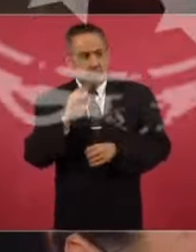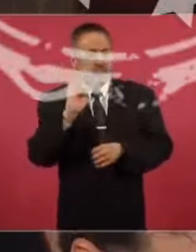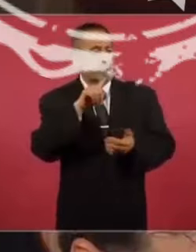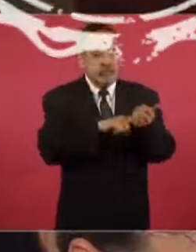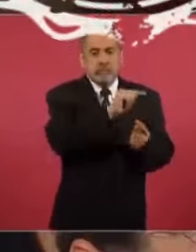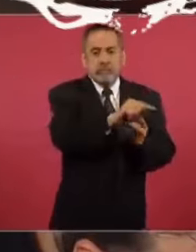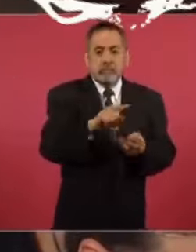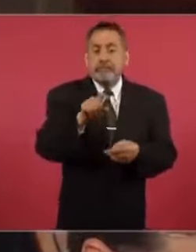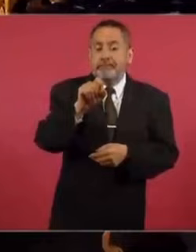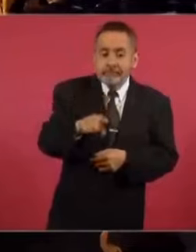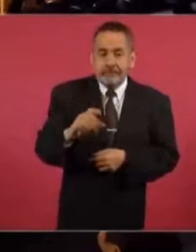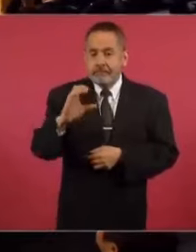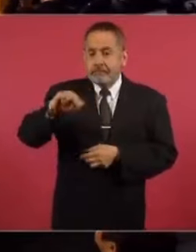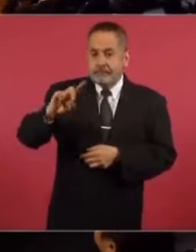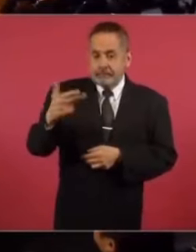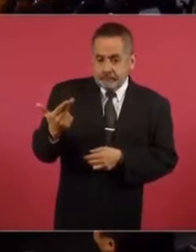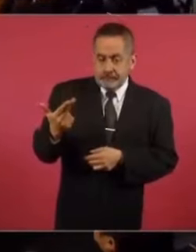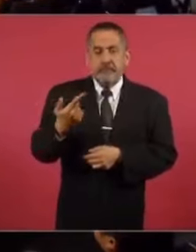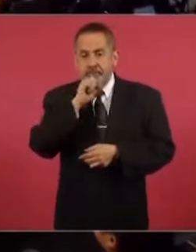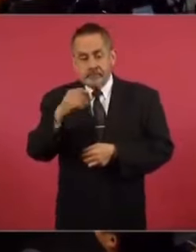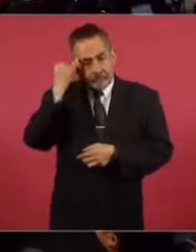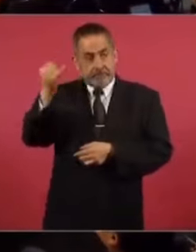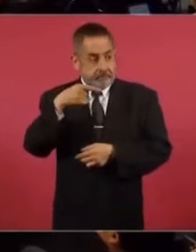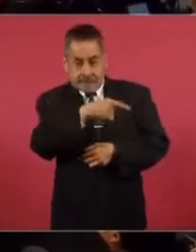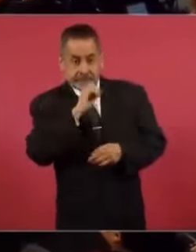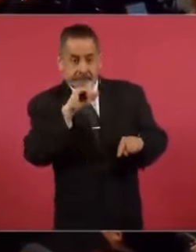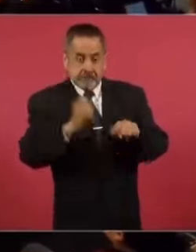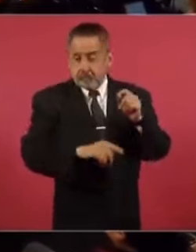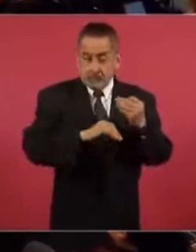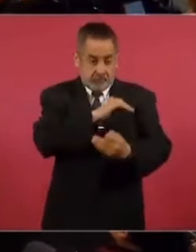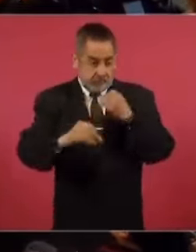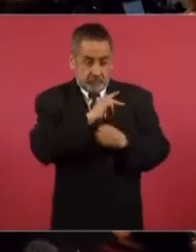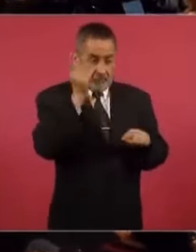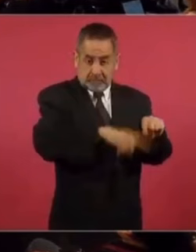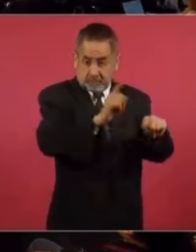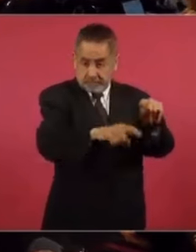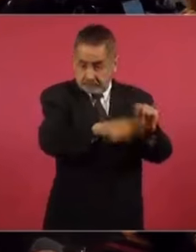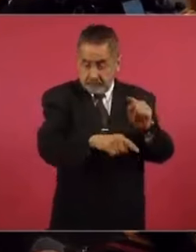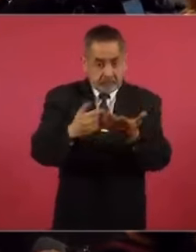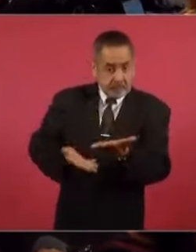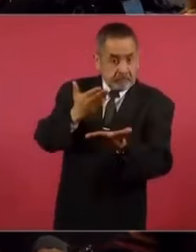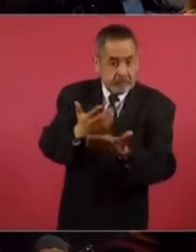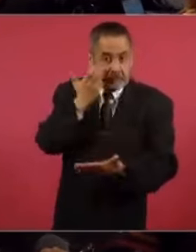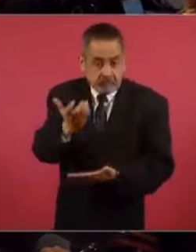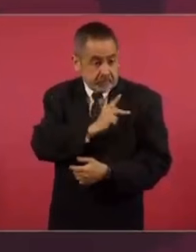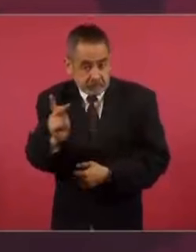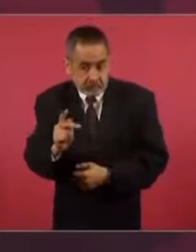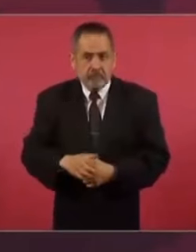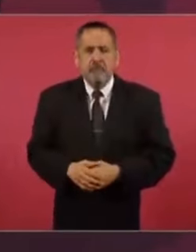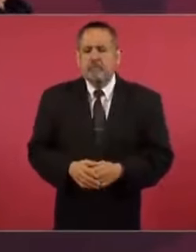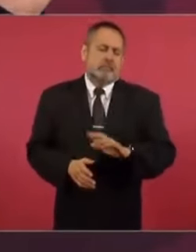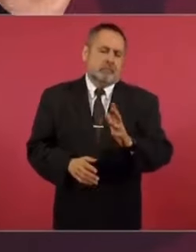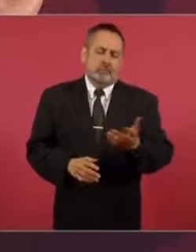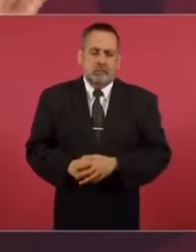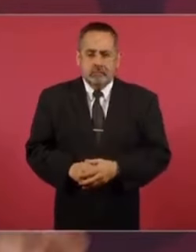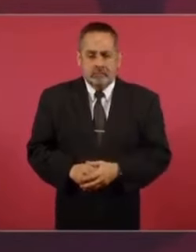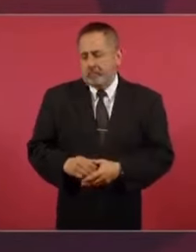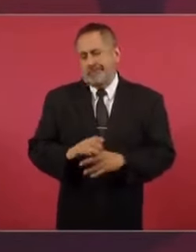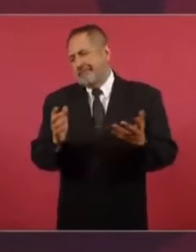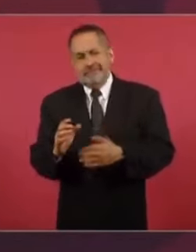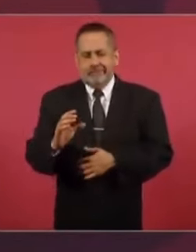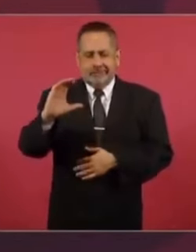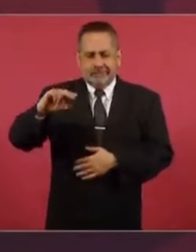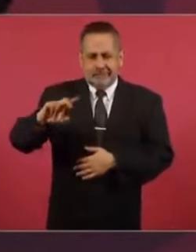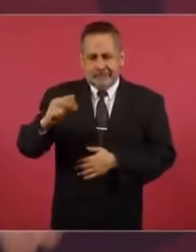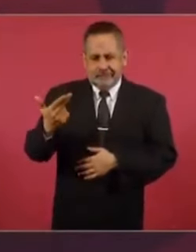En el planteamiento que usted tiene está, por ejemplo, la CNDH. En primera instancia, preguntarle si en efecto serán todos los organismos que usted planteará enviar en esta iniciativa. No, la Comisión de Derechos Humanos, no.